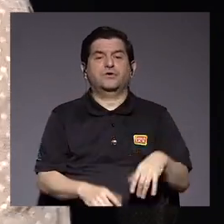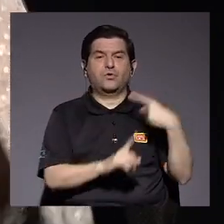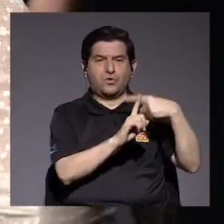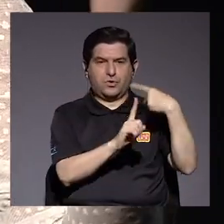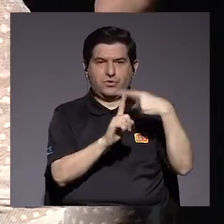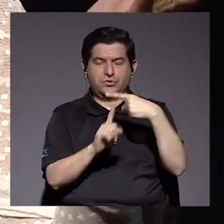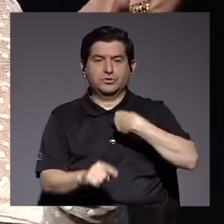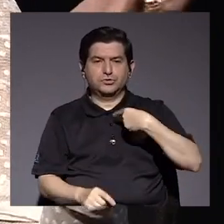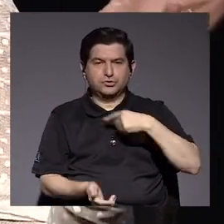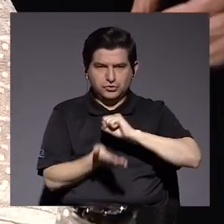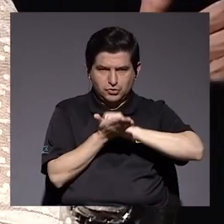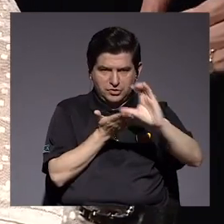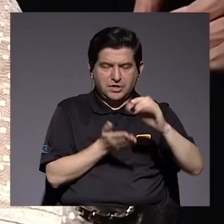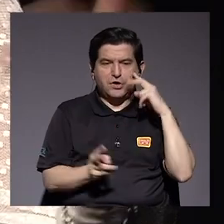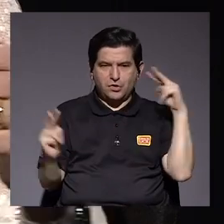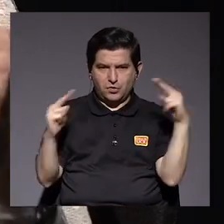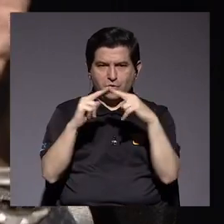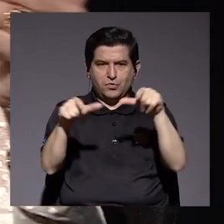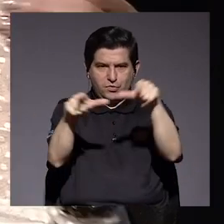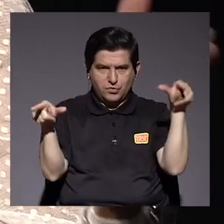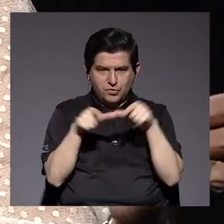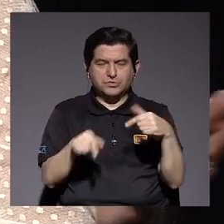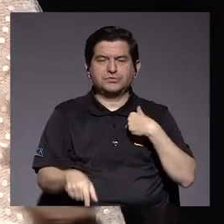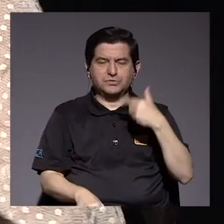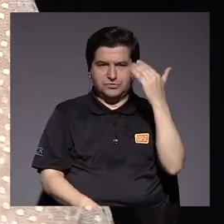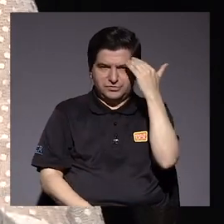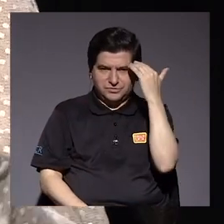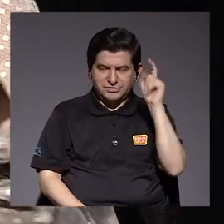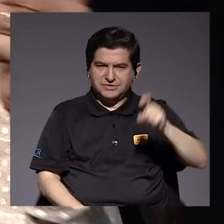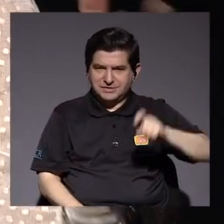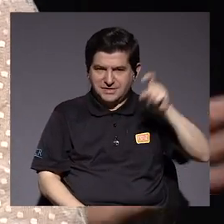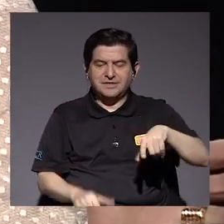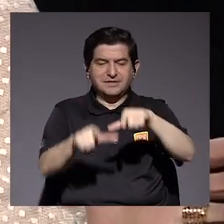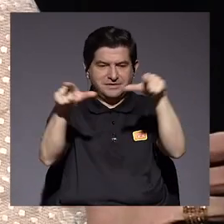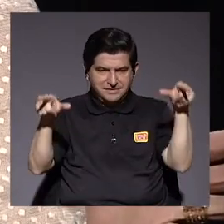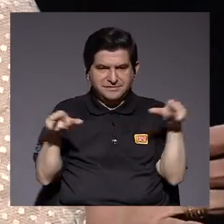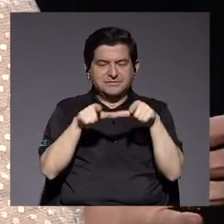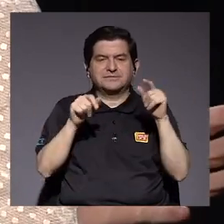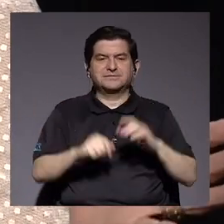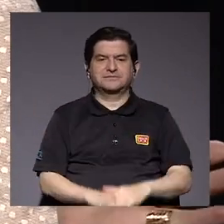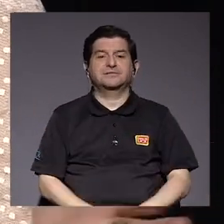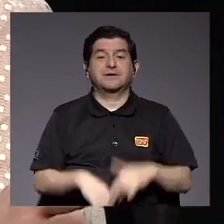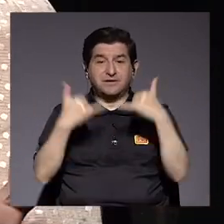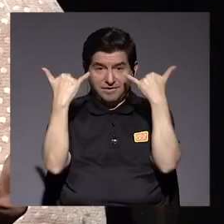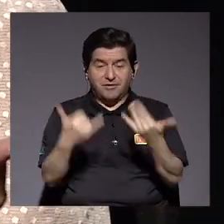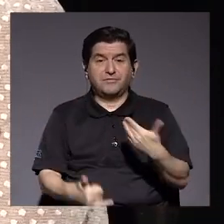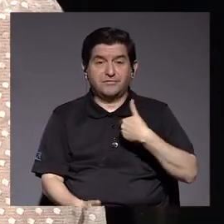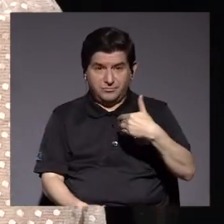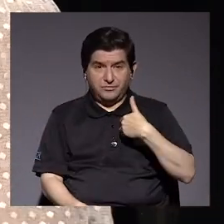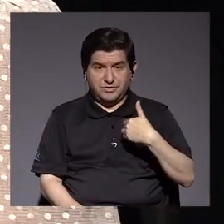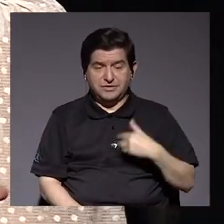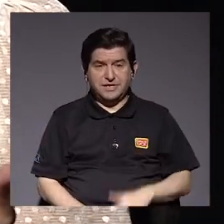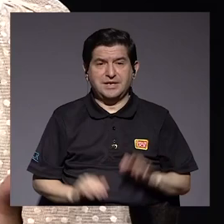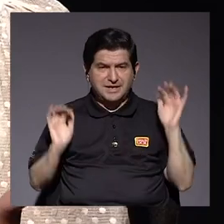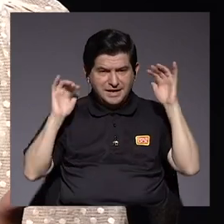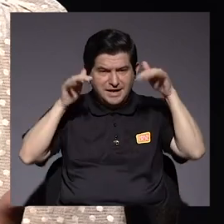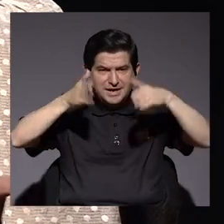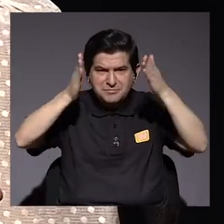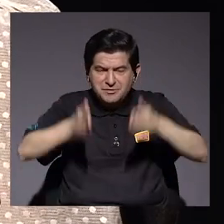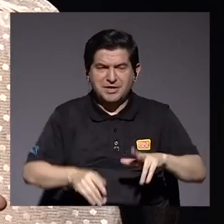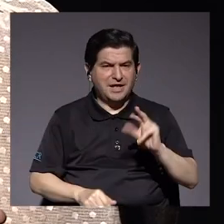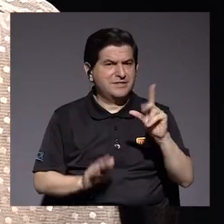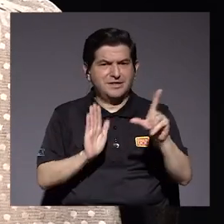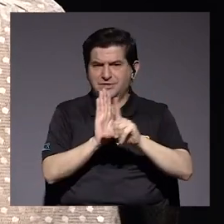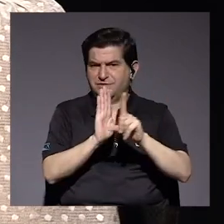momento, principalmente en Cruzita. Yo soy de San Carlos, conozco bien la zona, sé las necesidades tan grandes que hay en la zona. En este momento tenemos